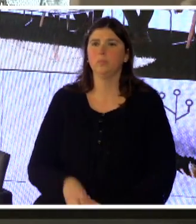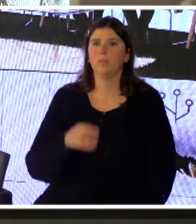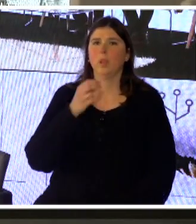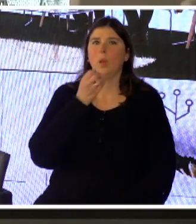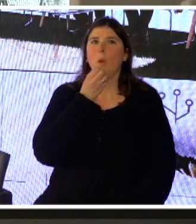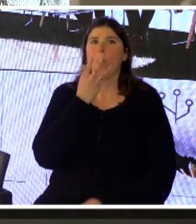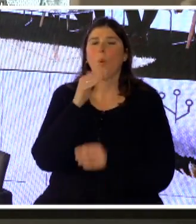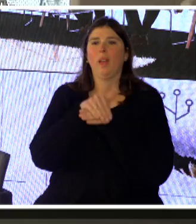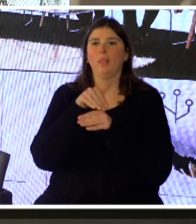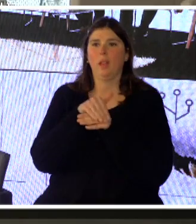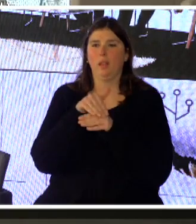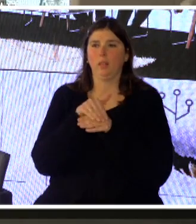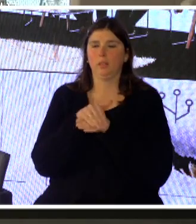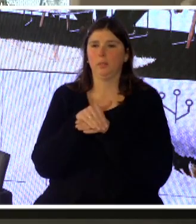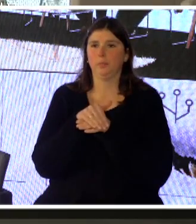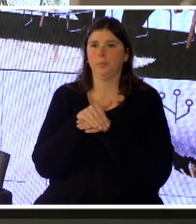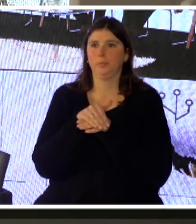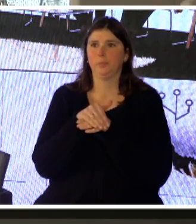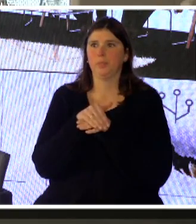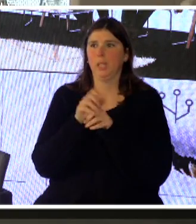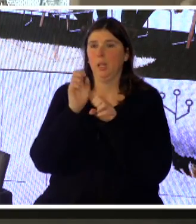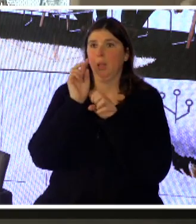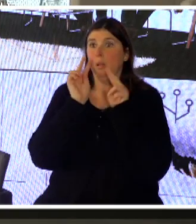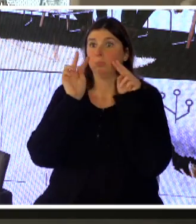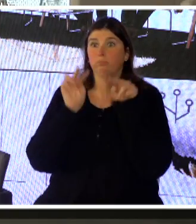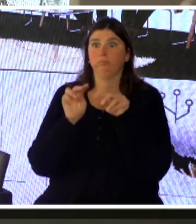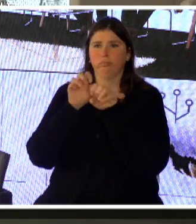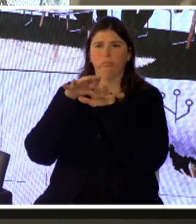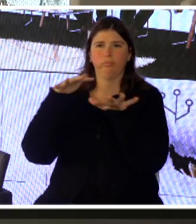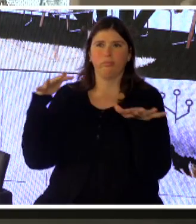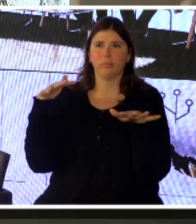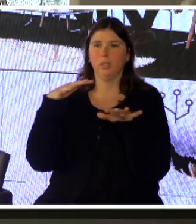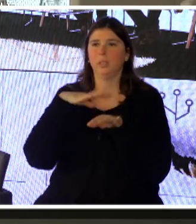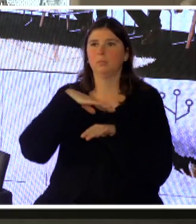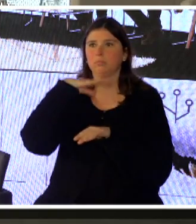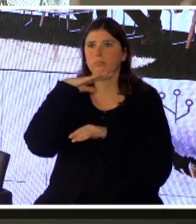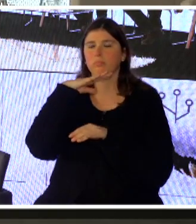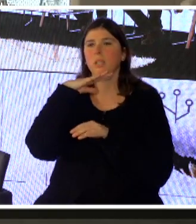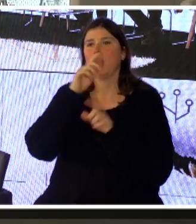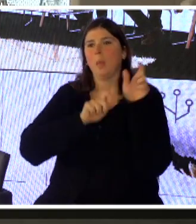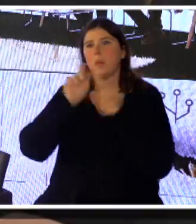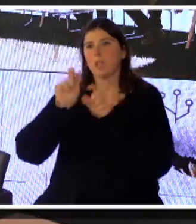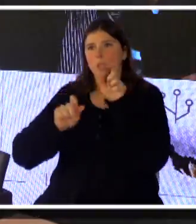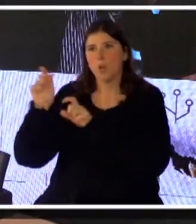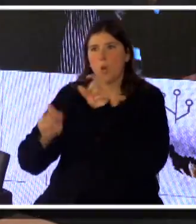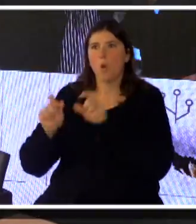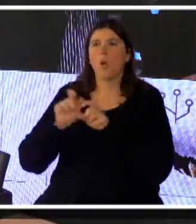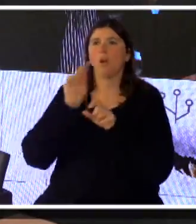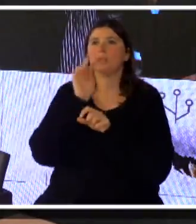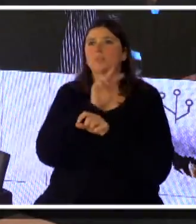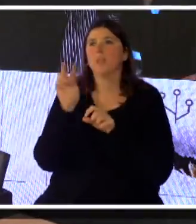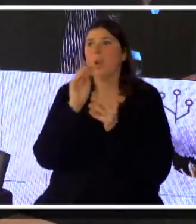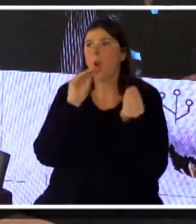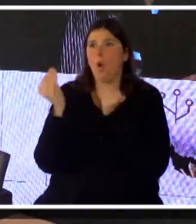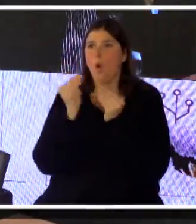Buenas tardes. Qué impresionante ver la sala en estos campos con tanta cantidad de gente, sobre todo tanta cantidad de jóvenes. Felicitaciones,